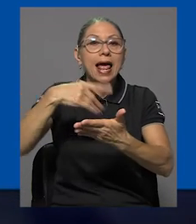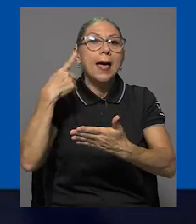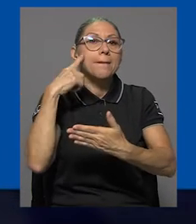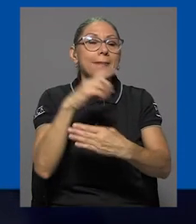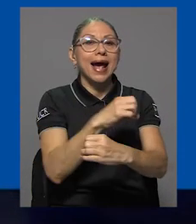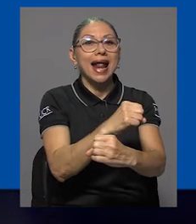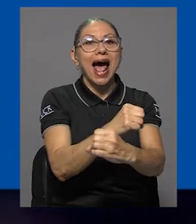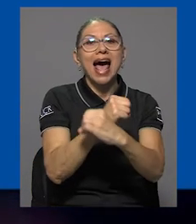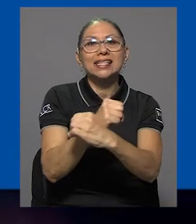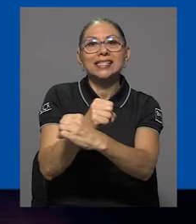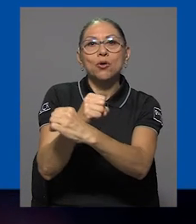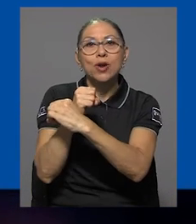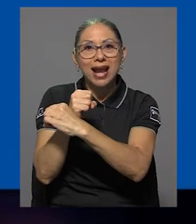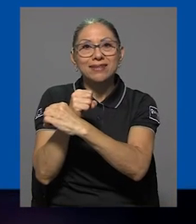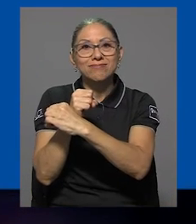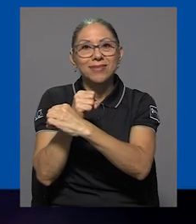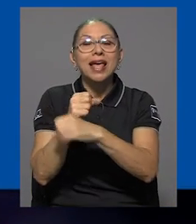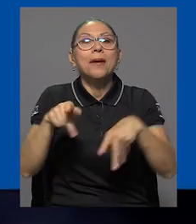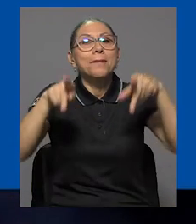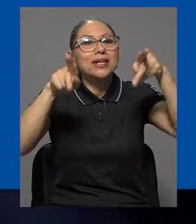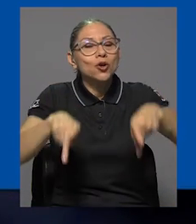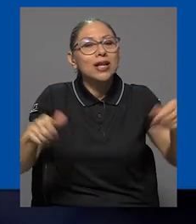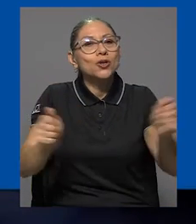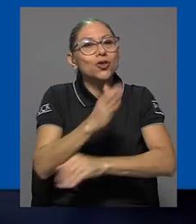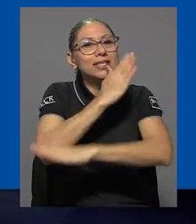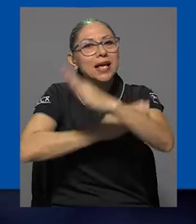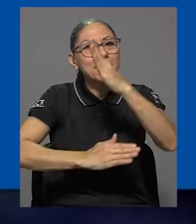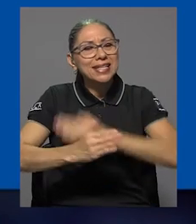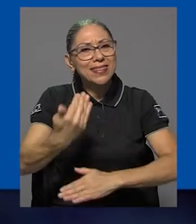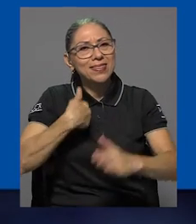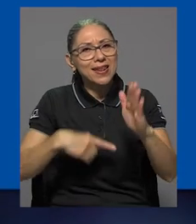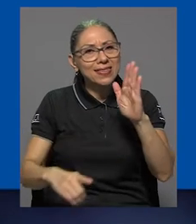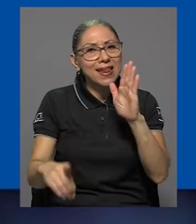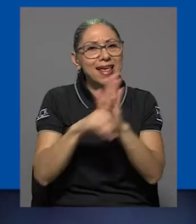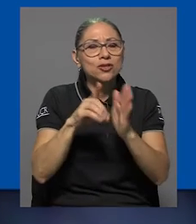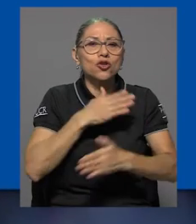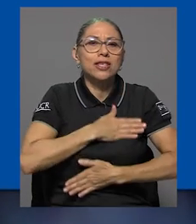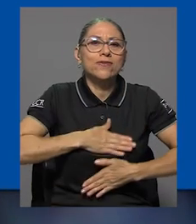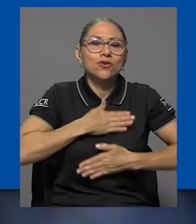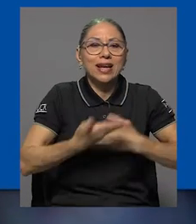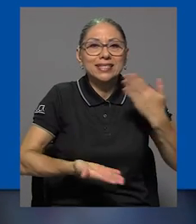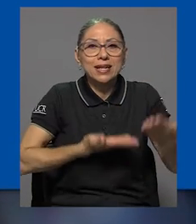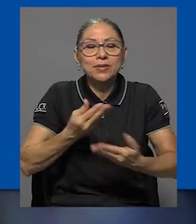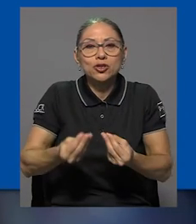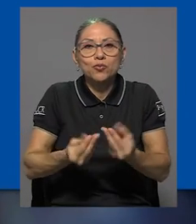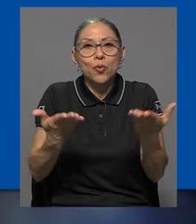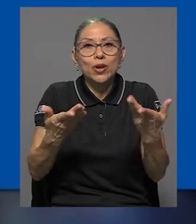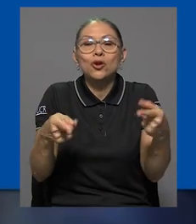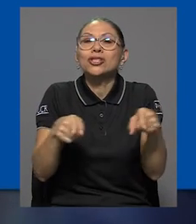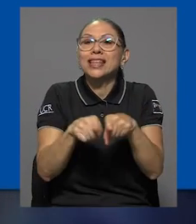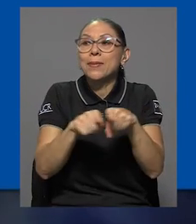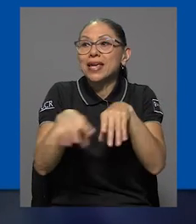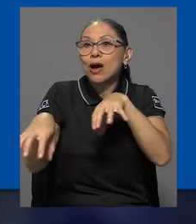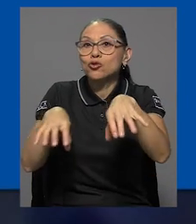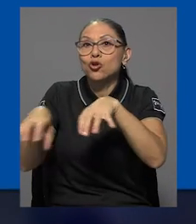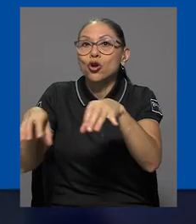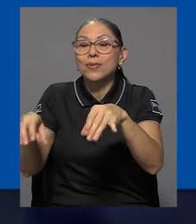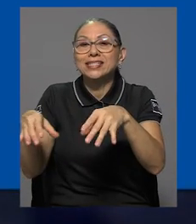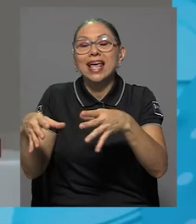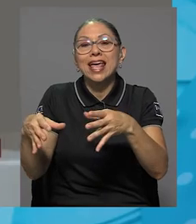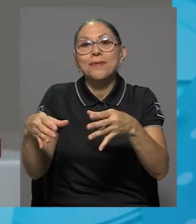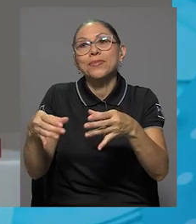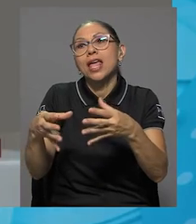con discapacidad para disfrutar de los servicios públicos y acciones de las instituciones autónomas y otras entidades.